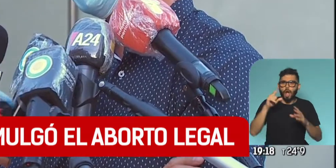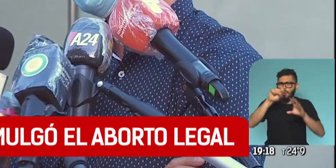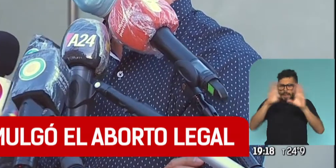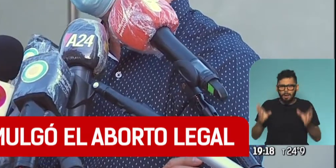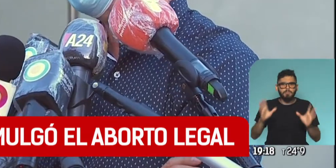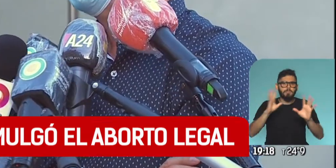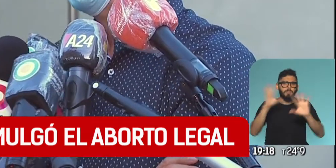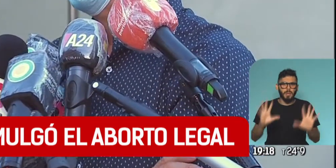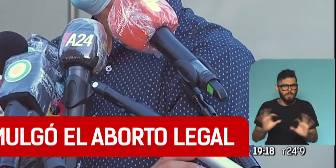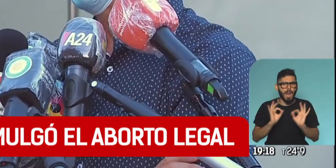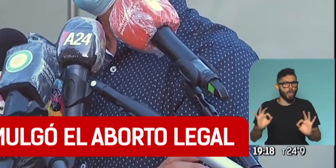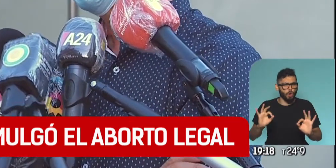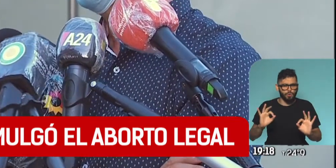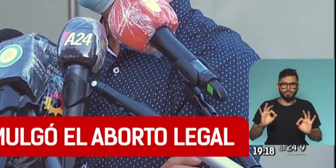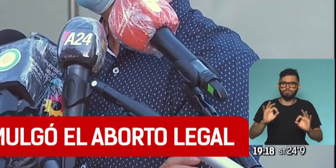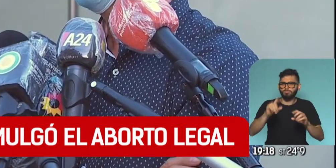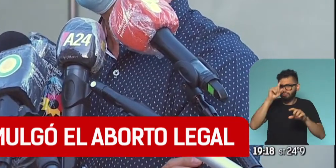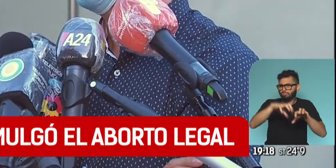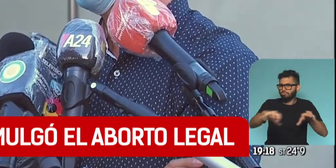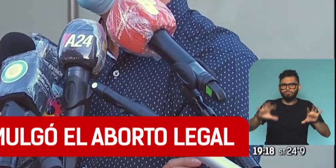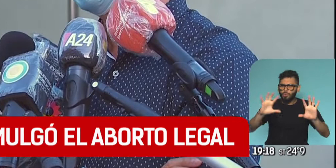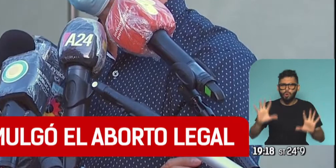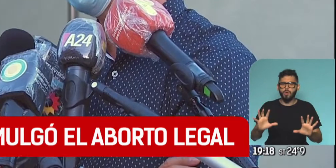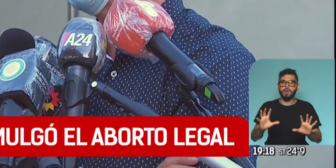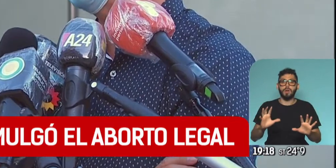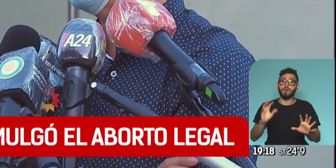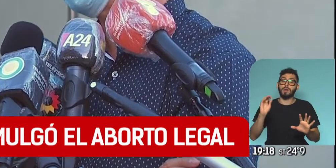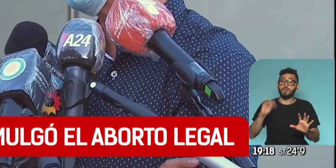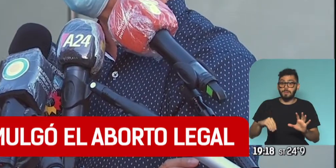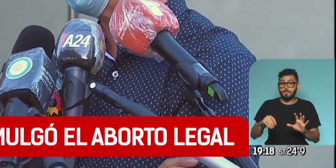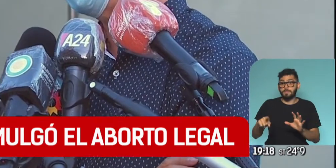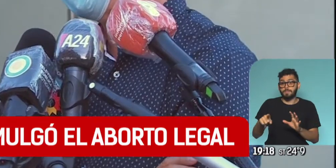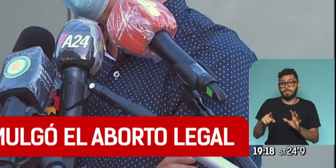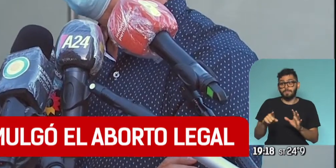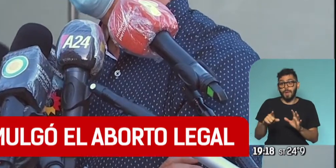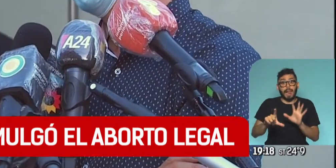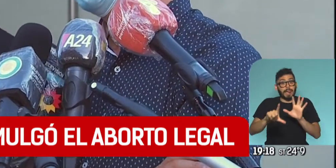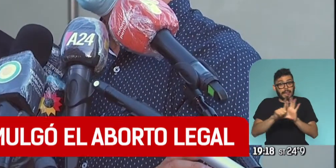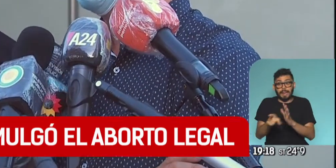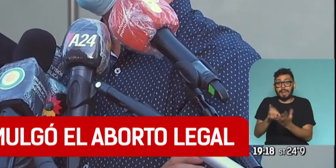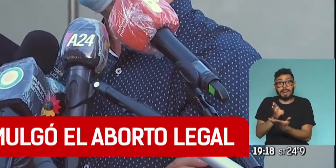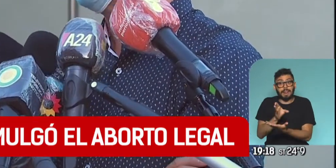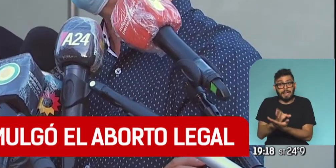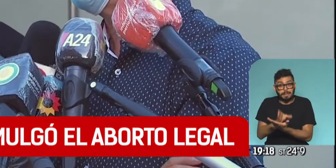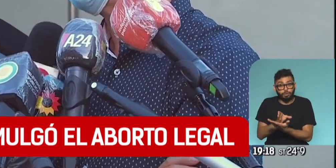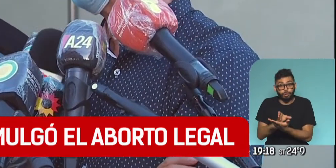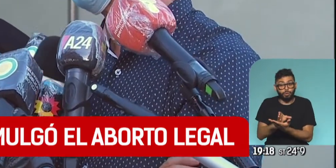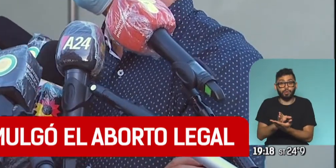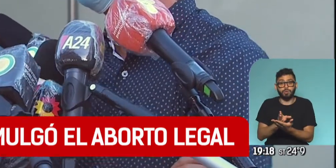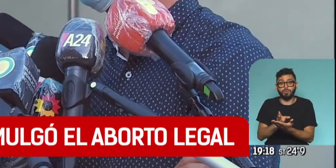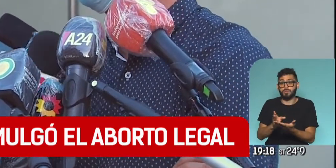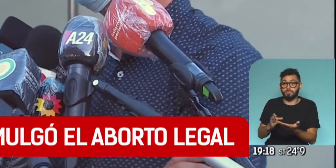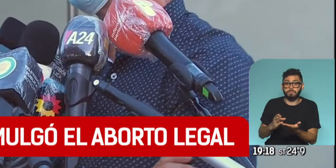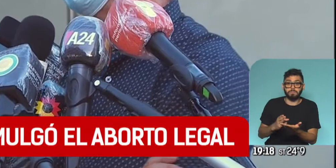la red hospitalaria está preparada y además de dar acceso al derecho que marca la ley, debo decirle para dimitificar